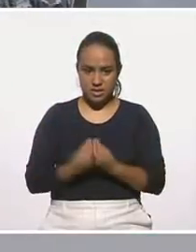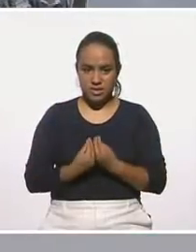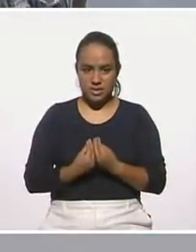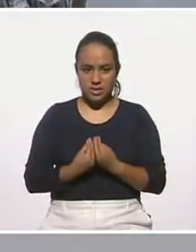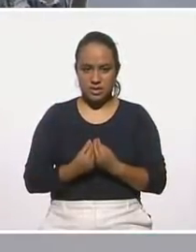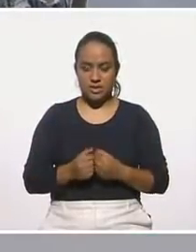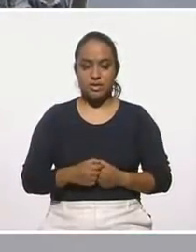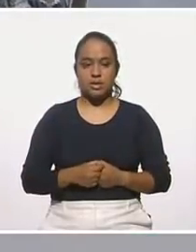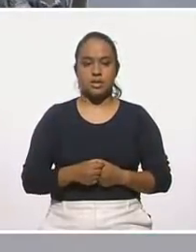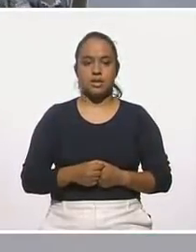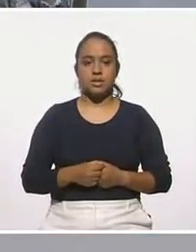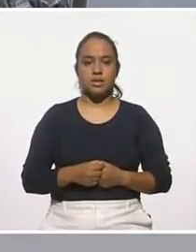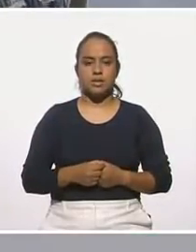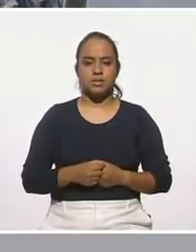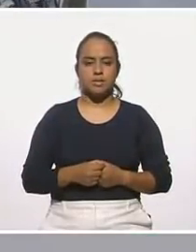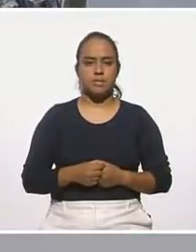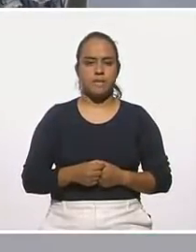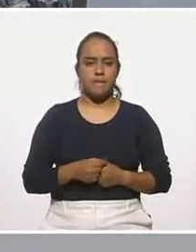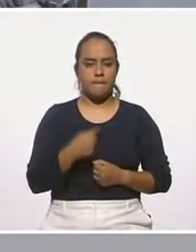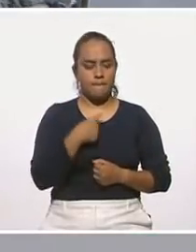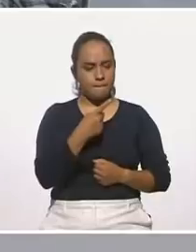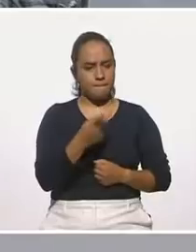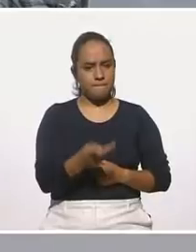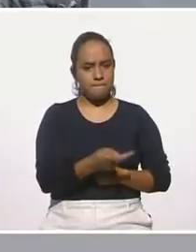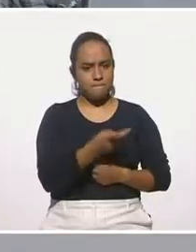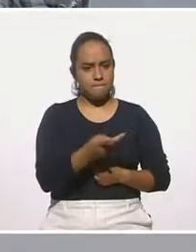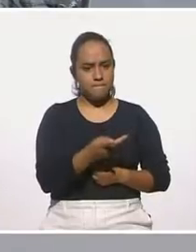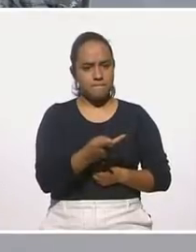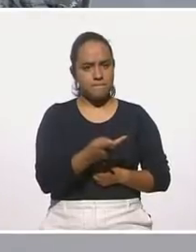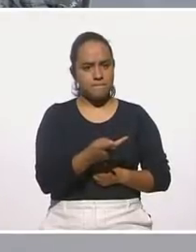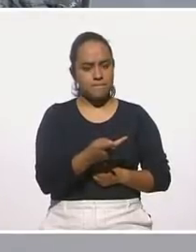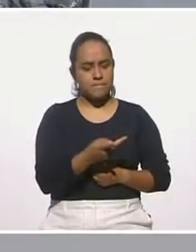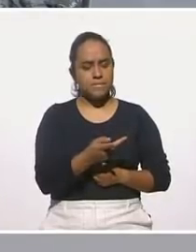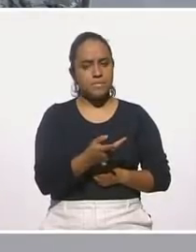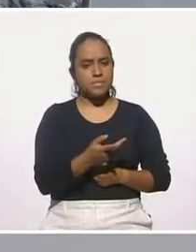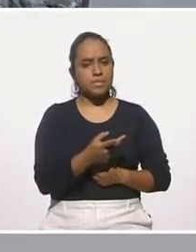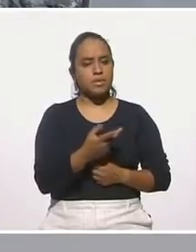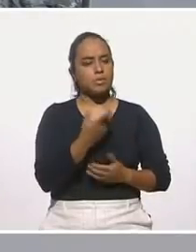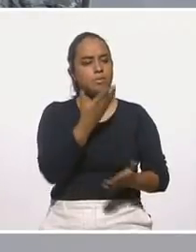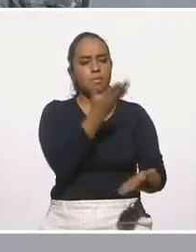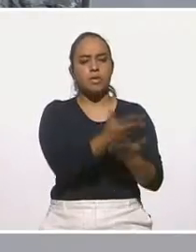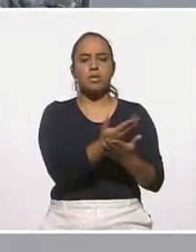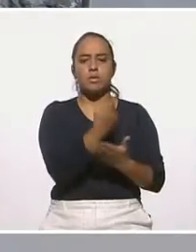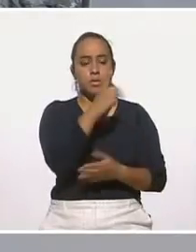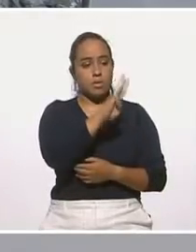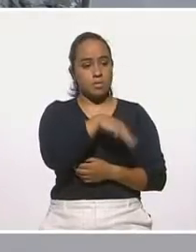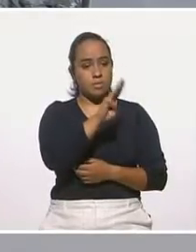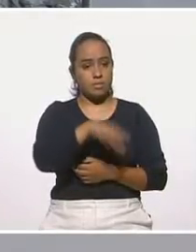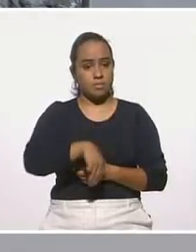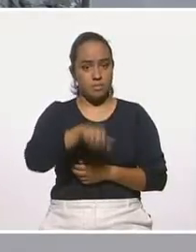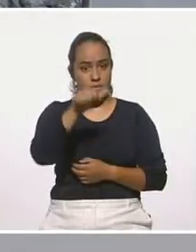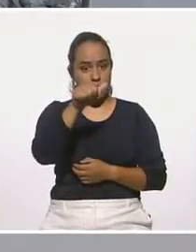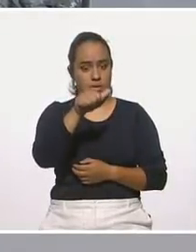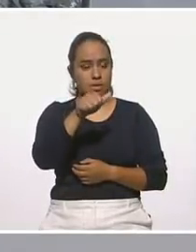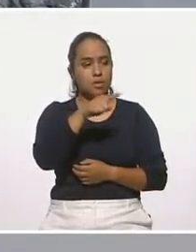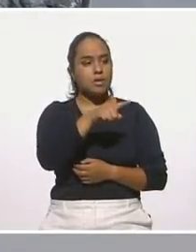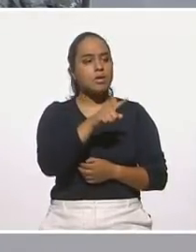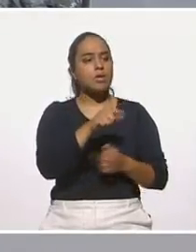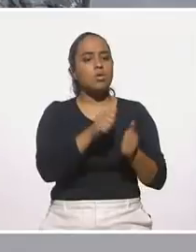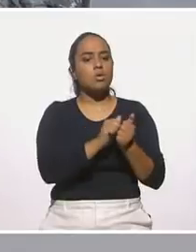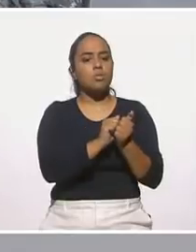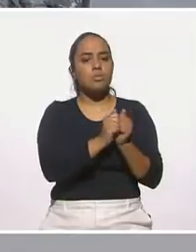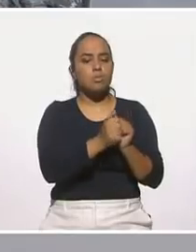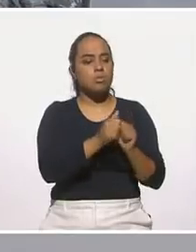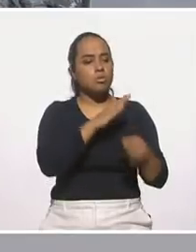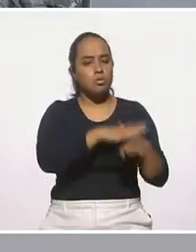para agradecerles, hay una última pregunta. Sobre todo pedirles, Milpalta floreció en la